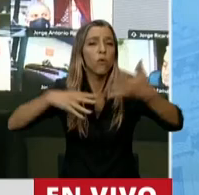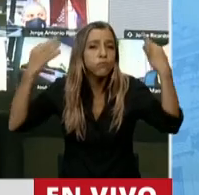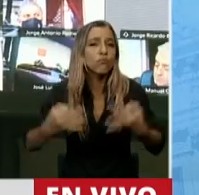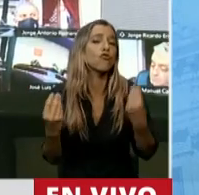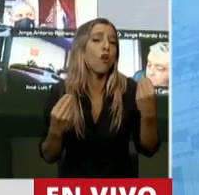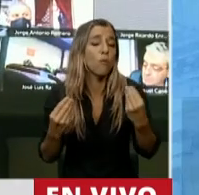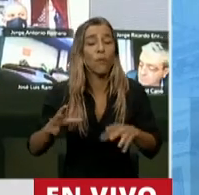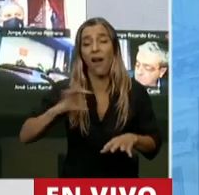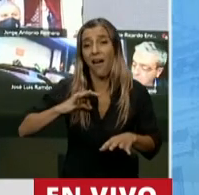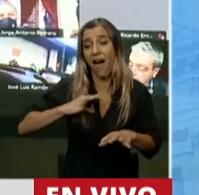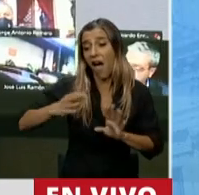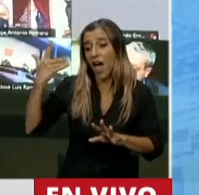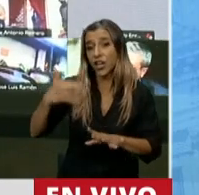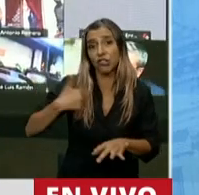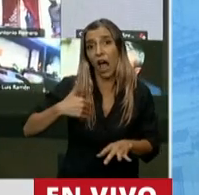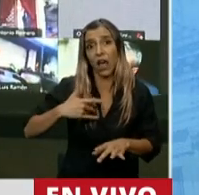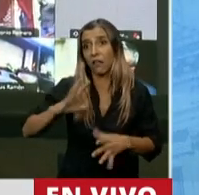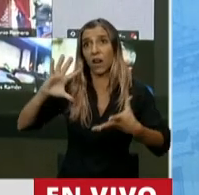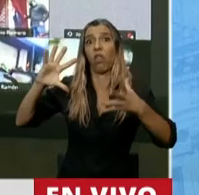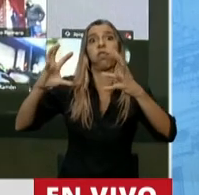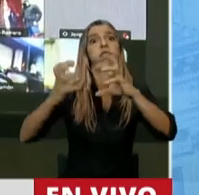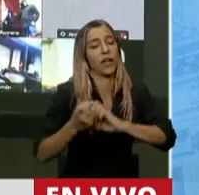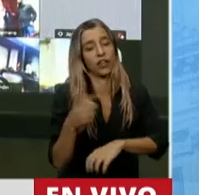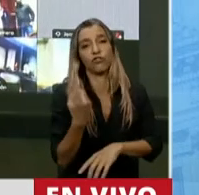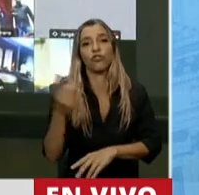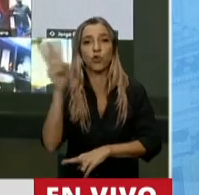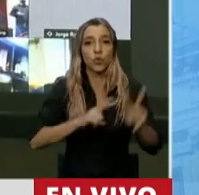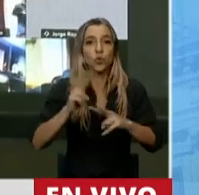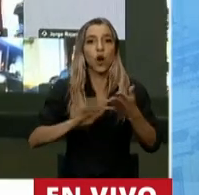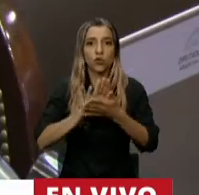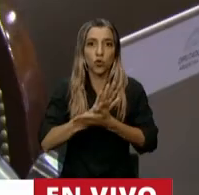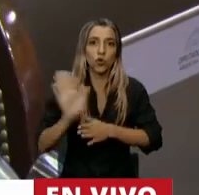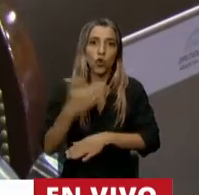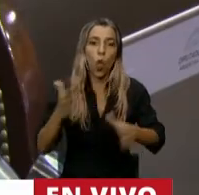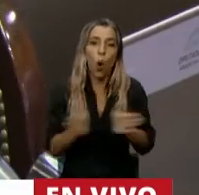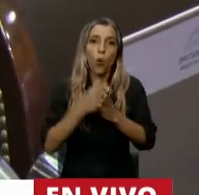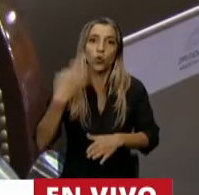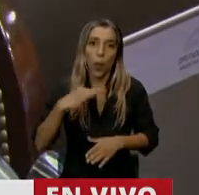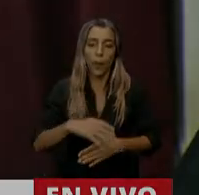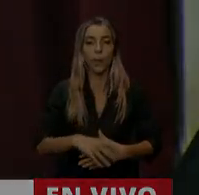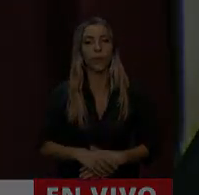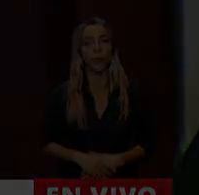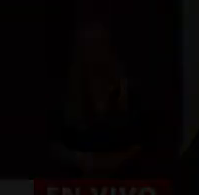años y que nosotros tenemos todos juntos que poder encontrarlo en la salida. Nada más, Presidenta. Gracias, Diputado. Gracias.